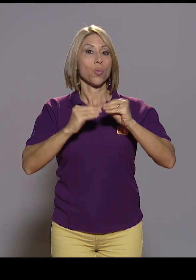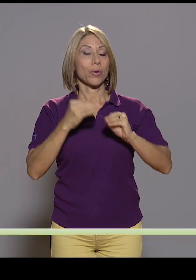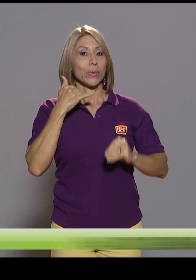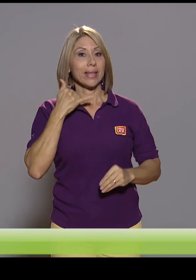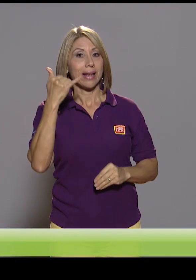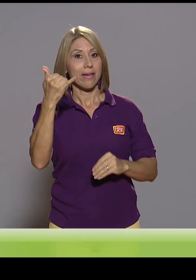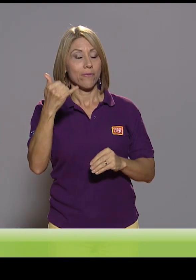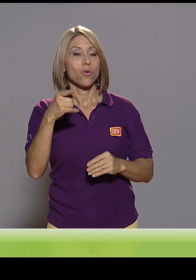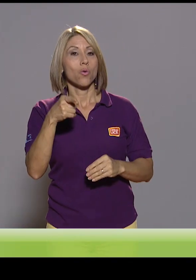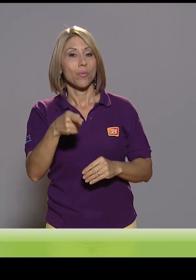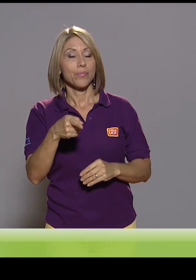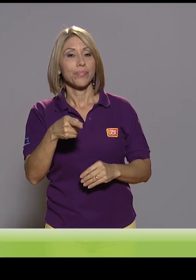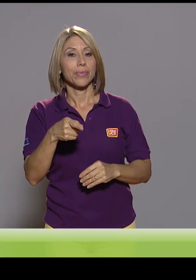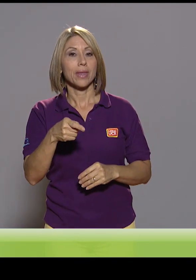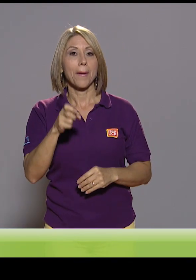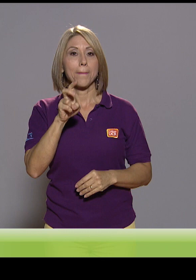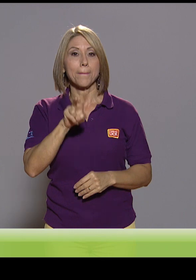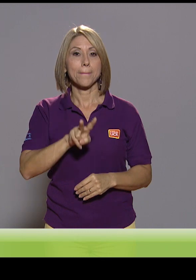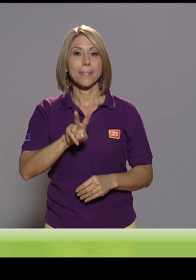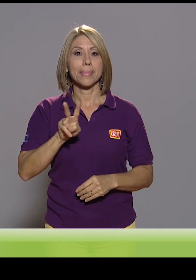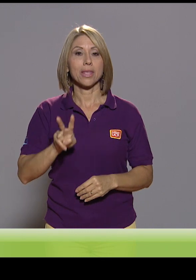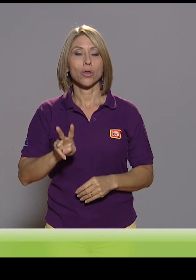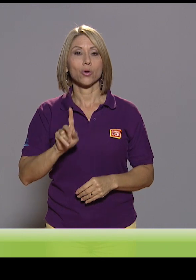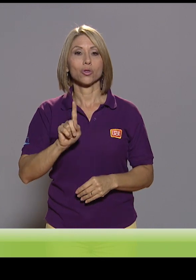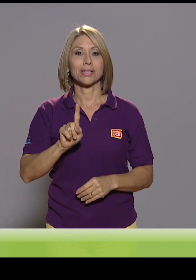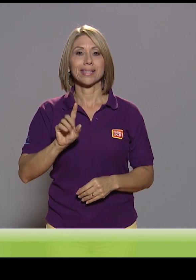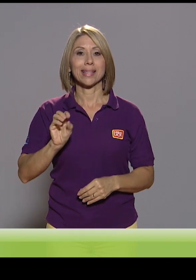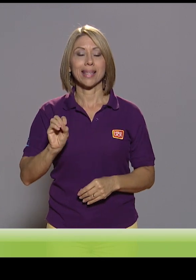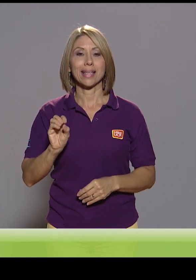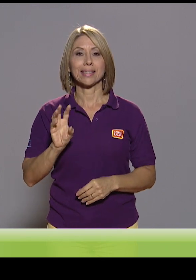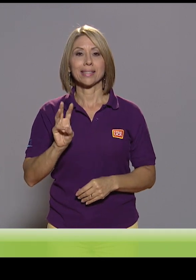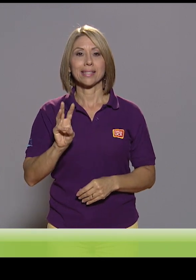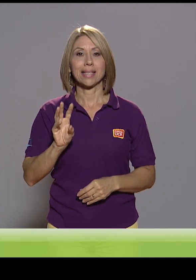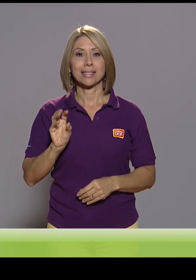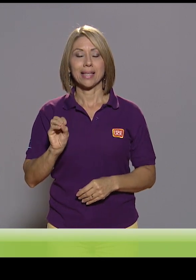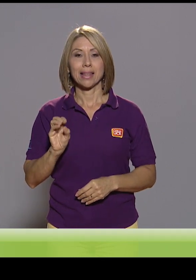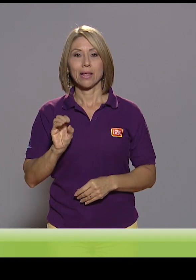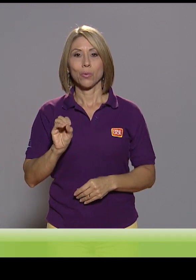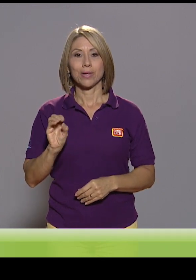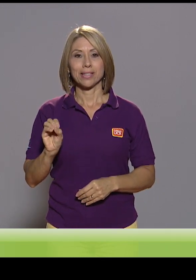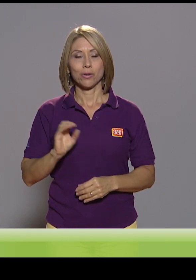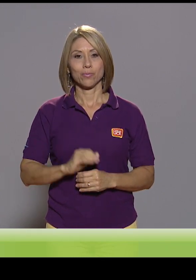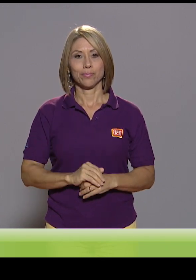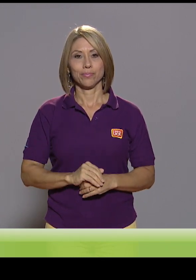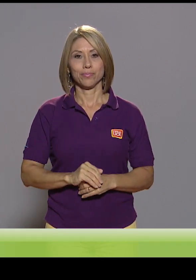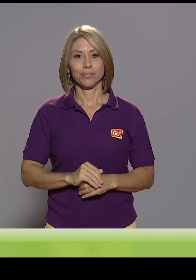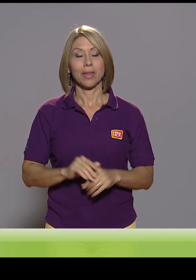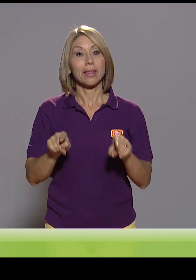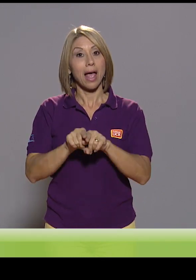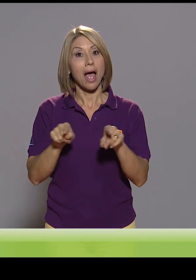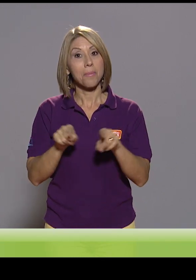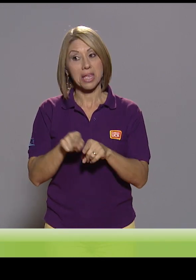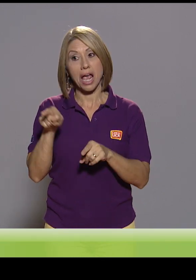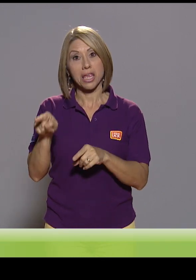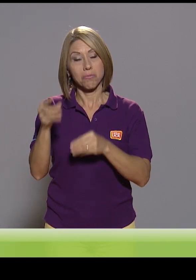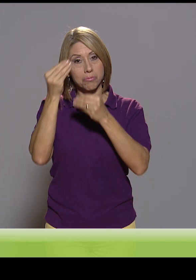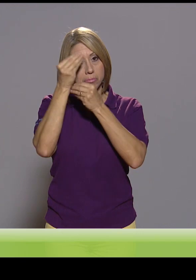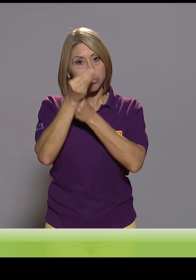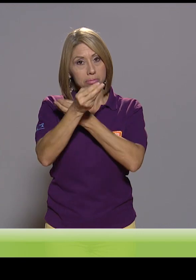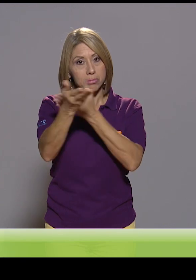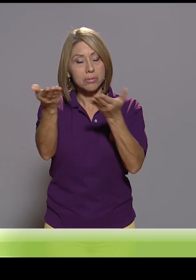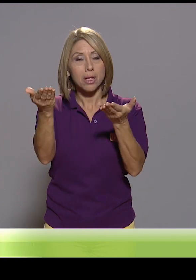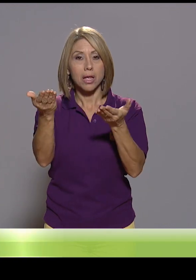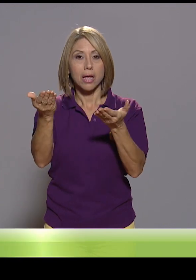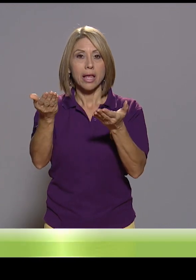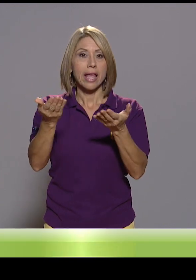de teléfono al que podrían comunicarse es al 2210-60-00. También se les estará dando la información